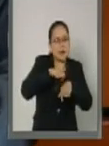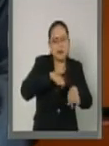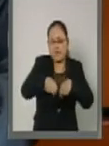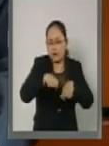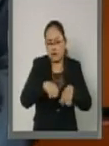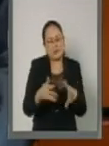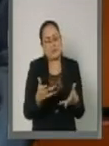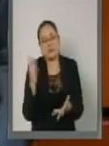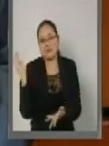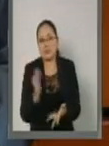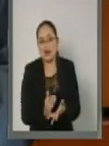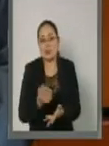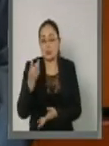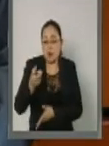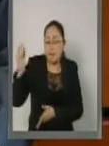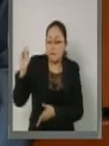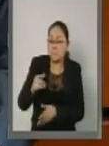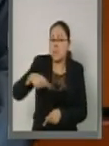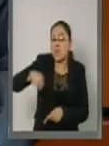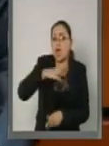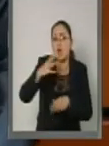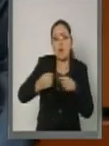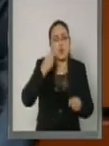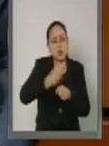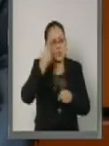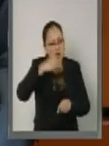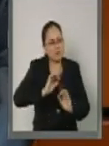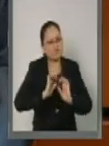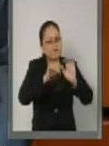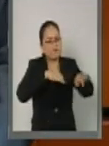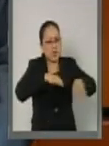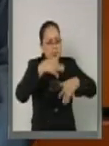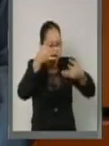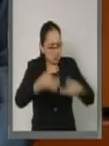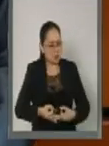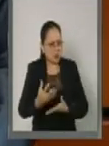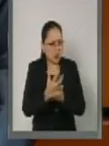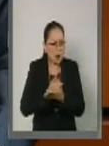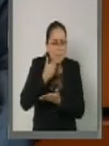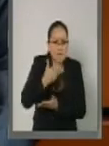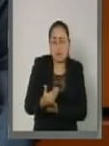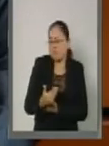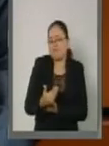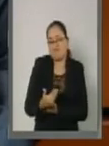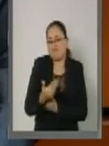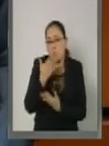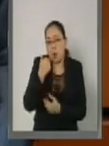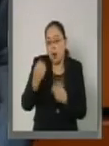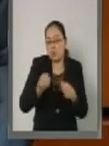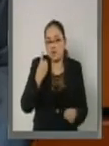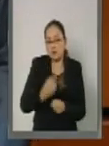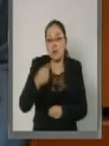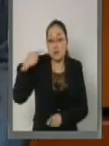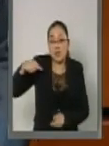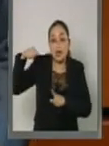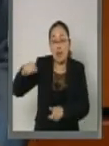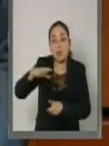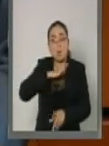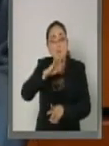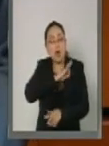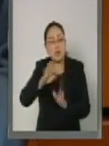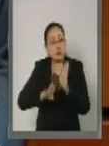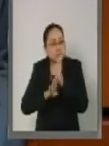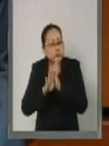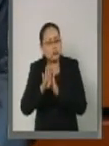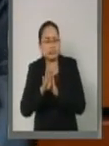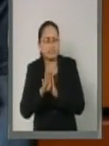capacidad de acceder a una ocupación bien remunerada y digna, que a su vez incide en sus niveles de desarrollo humano.